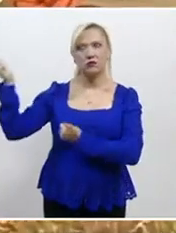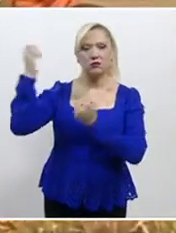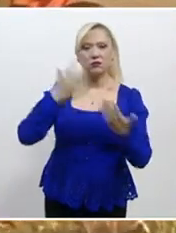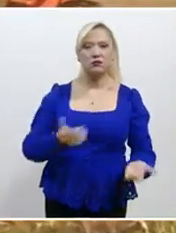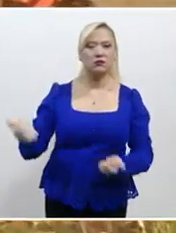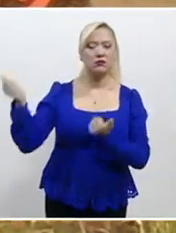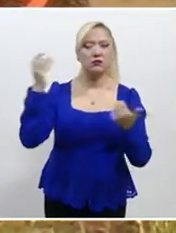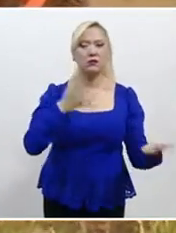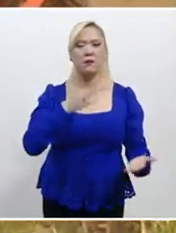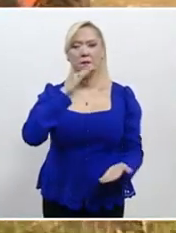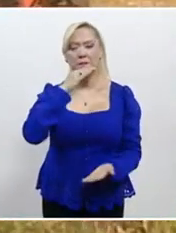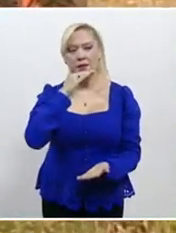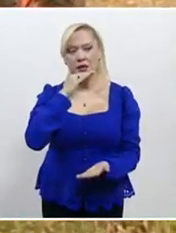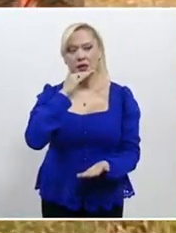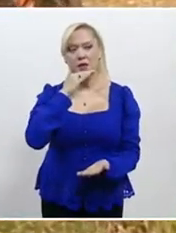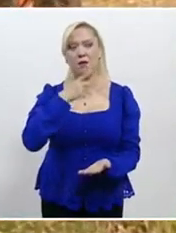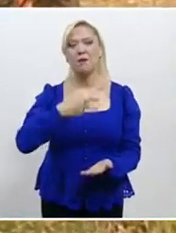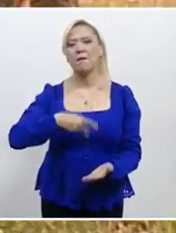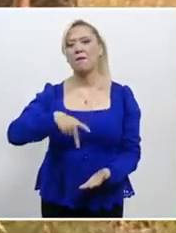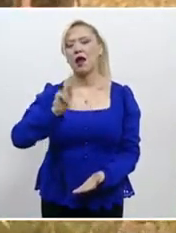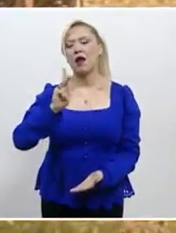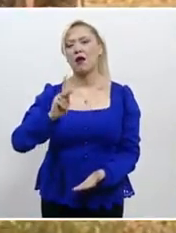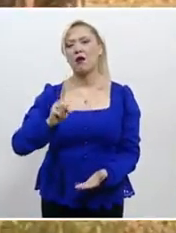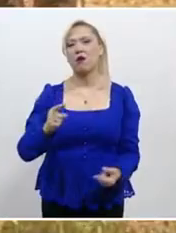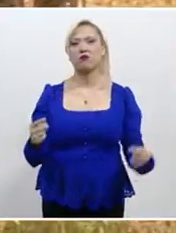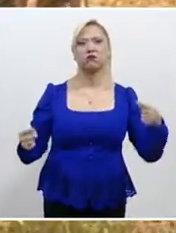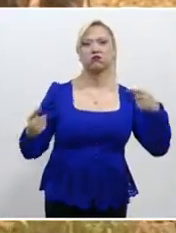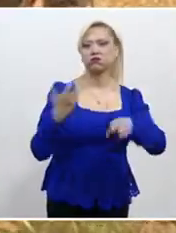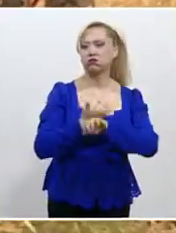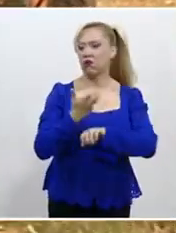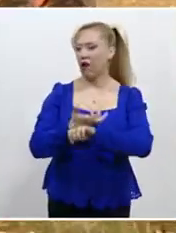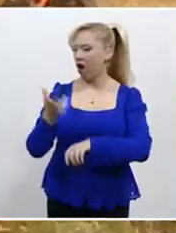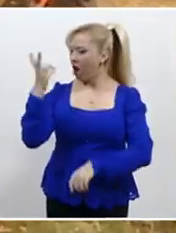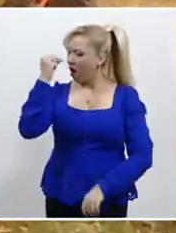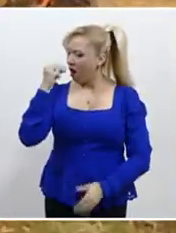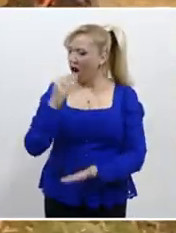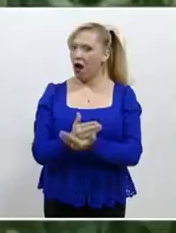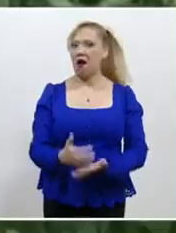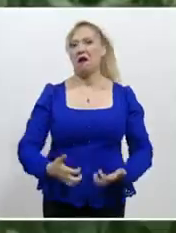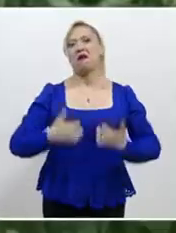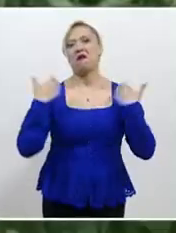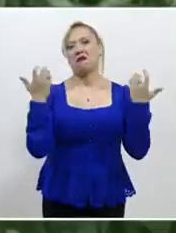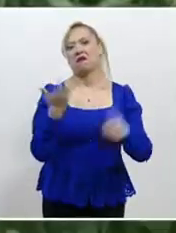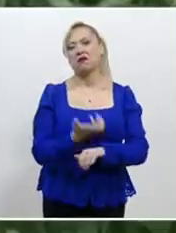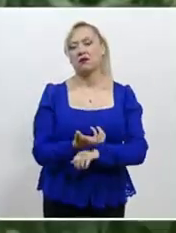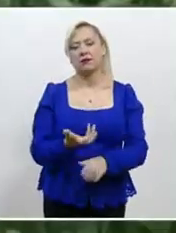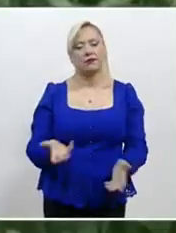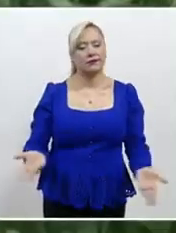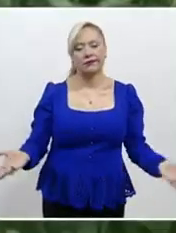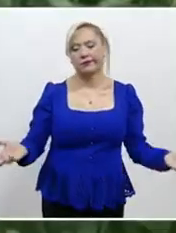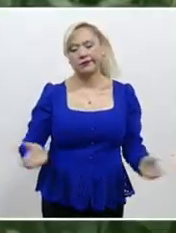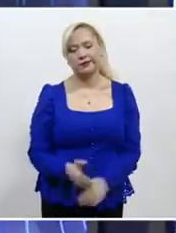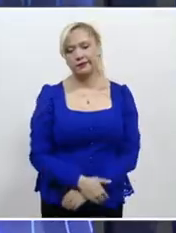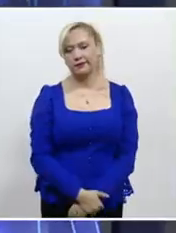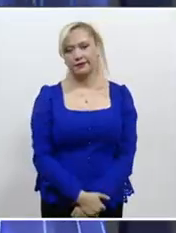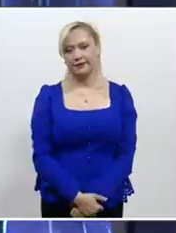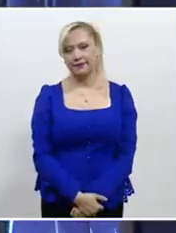para uso comercial, lo que provocó las acusaciones de Estados Unidos. Poder Informativo, Lorena Sánchez Cabrera.